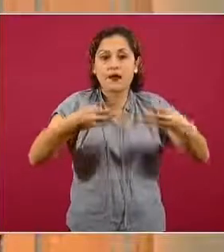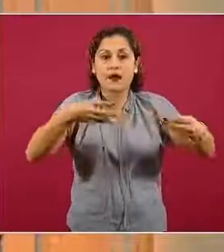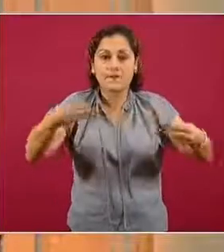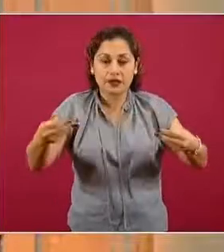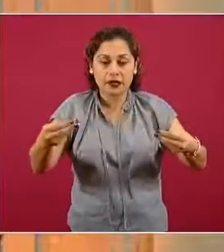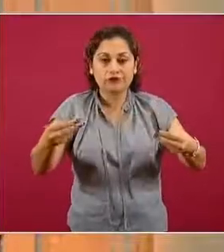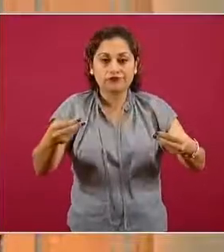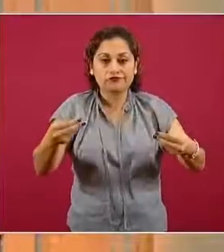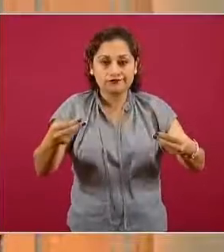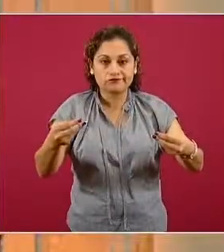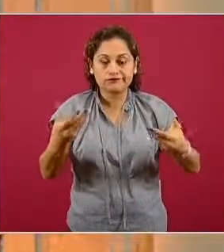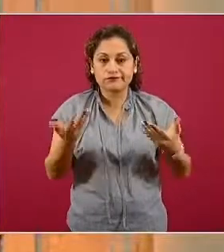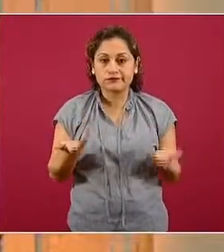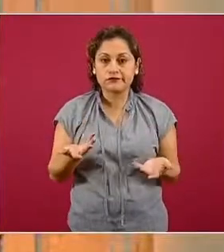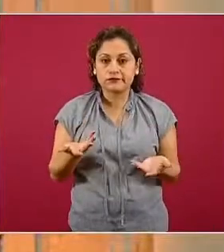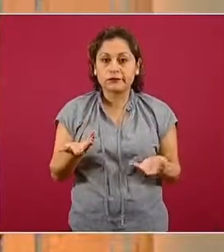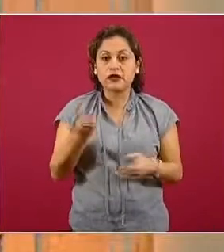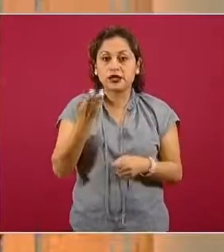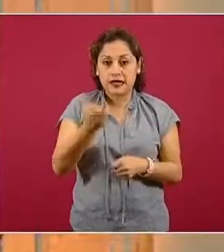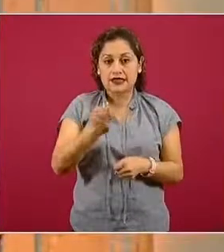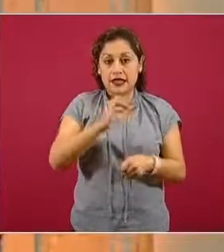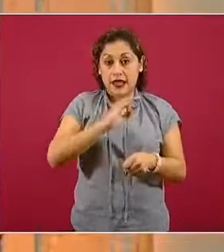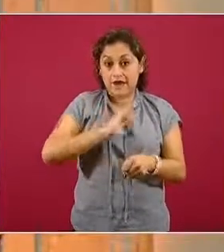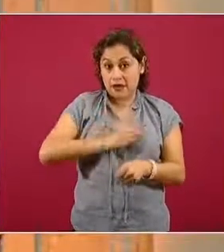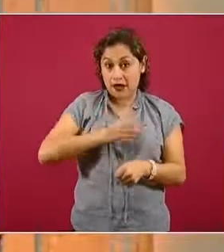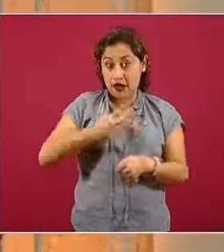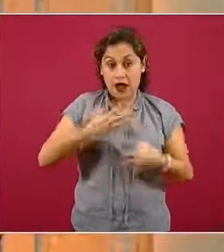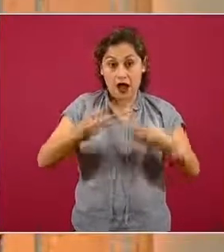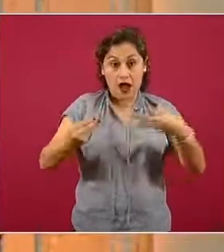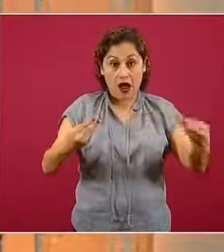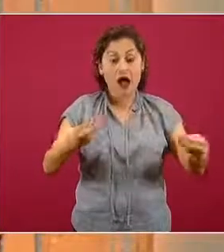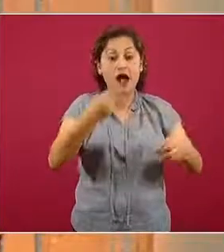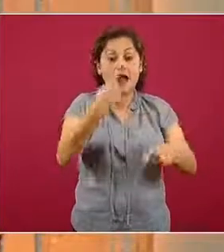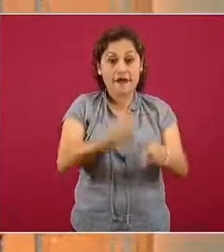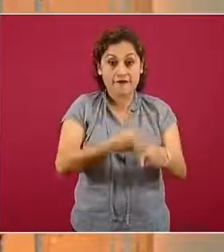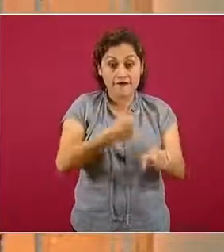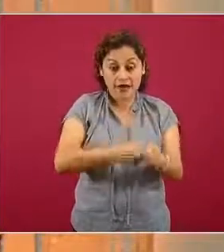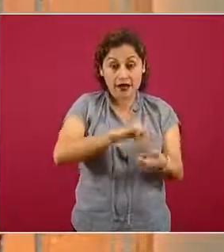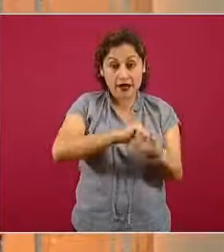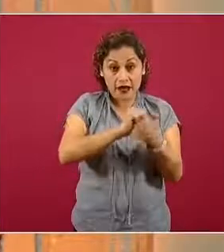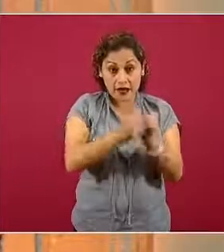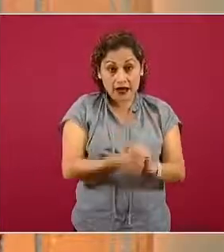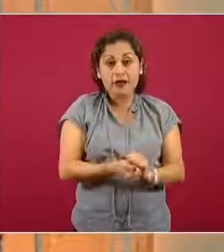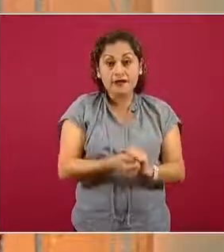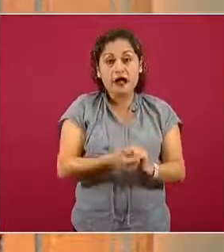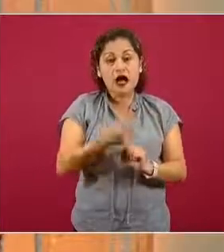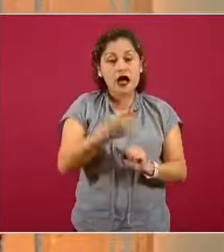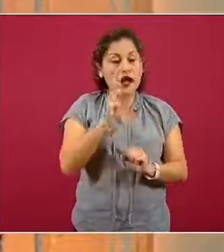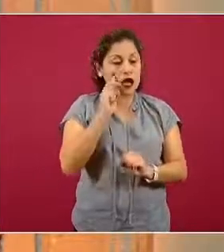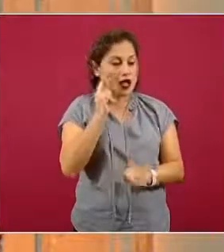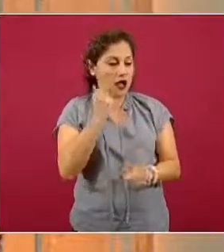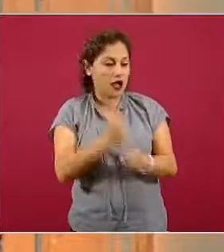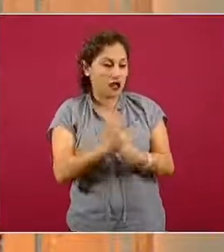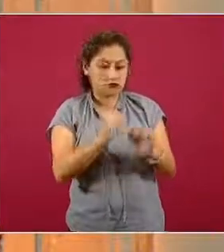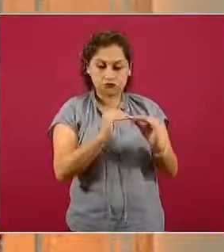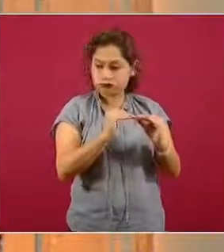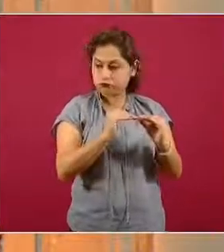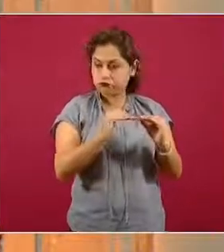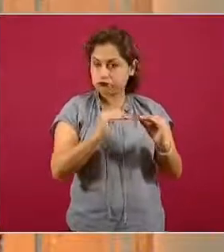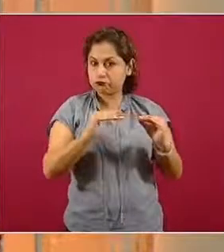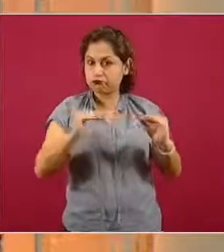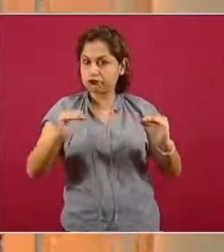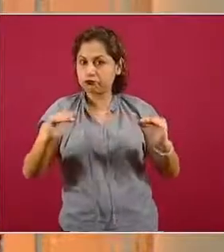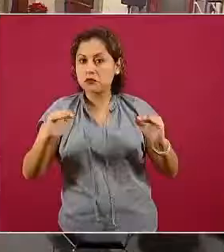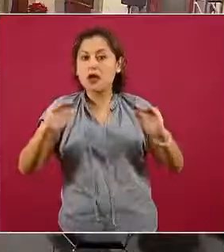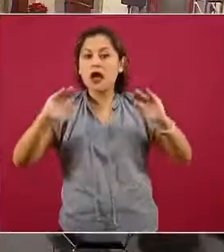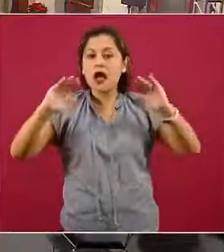en su momento la transmisión, pues está alcanzando por lo menos un nivel de meseta. Y claro, dependerá del